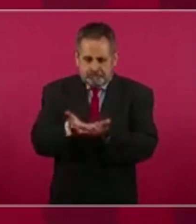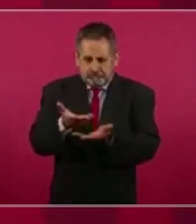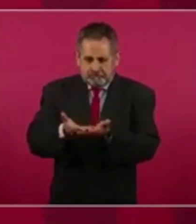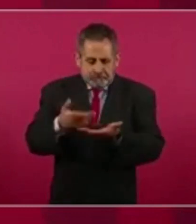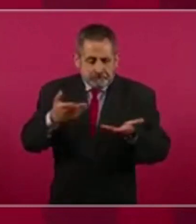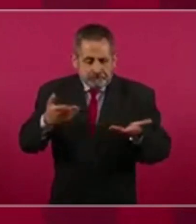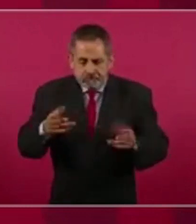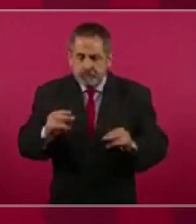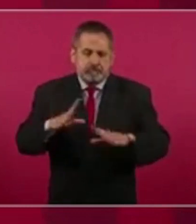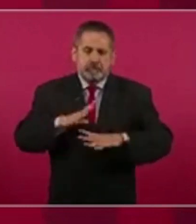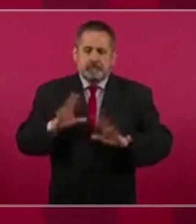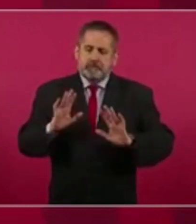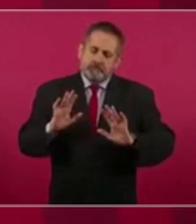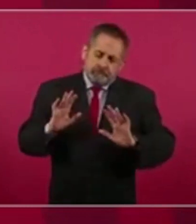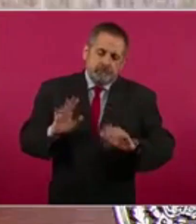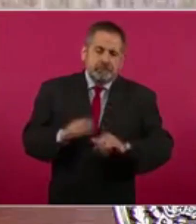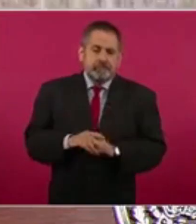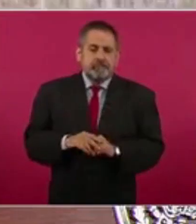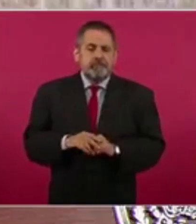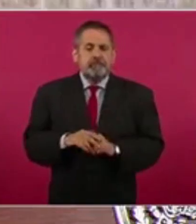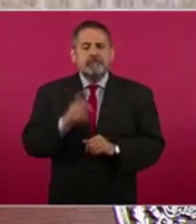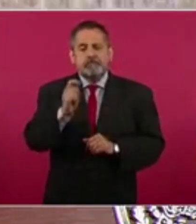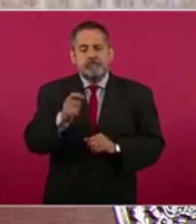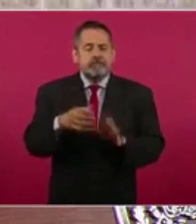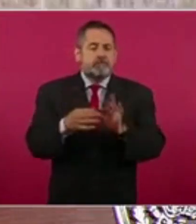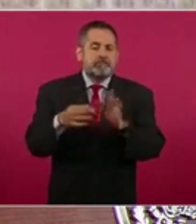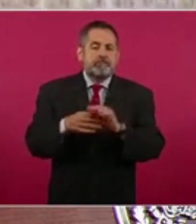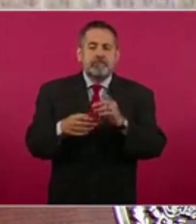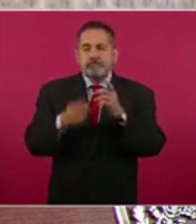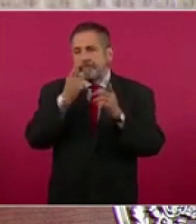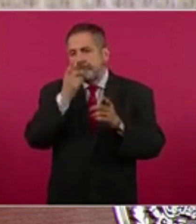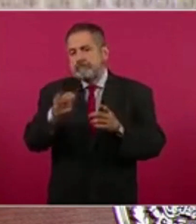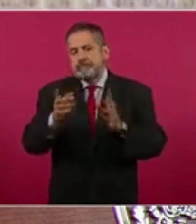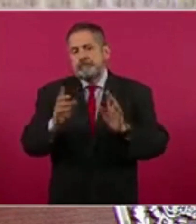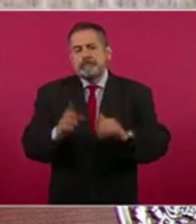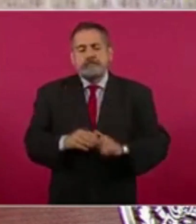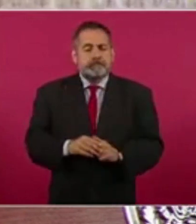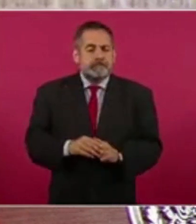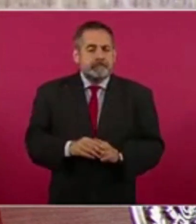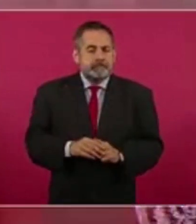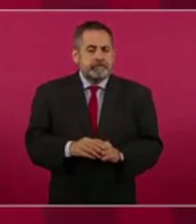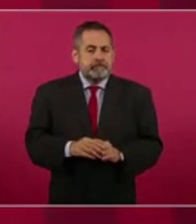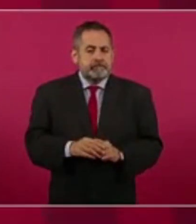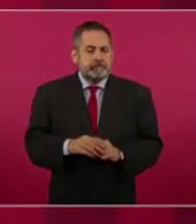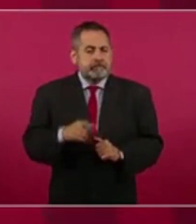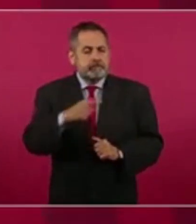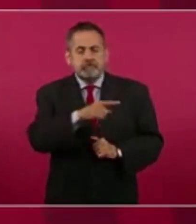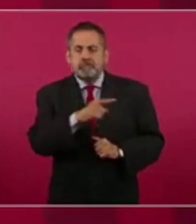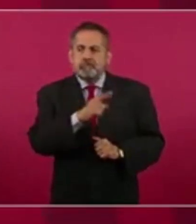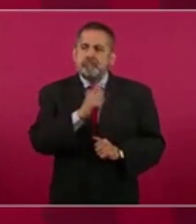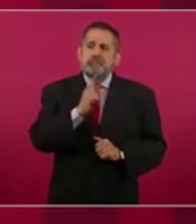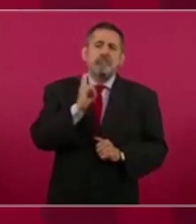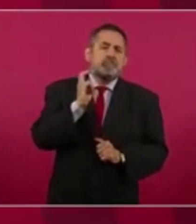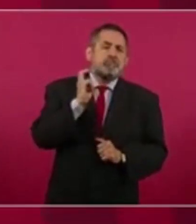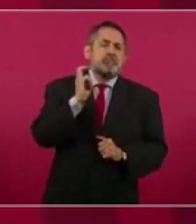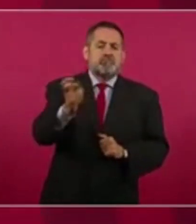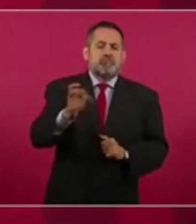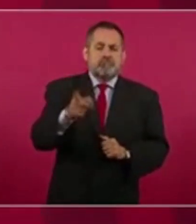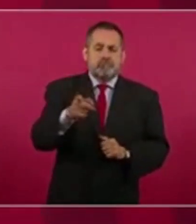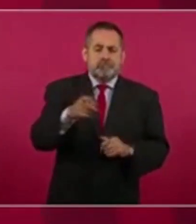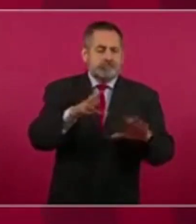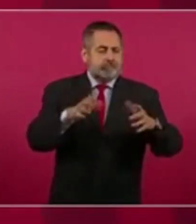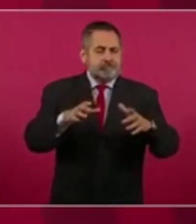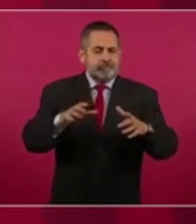probatoria, sólo fue una acusación de los